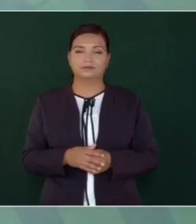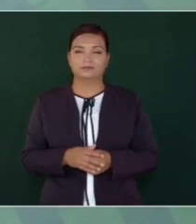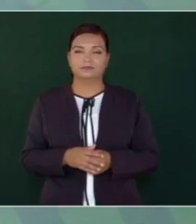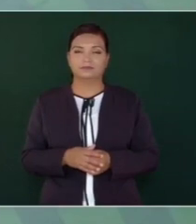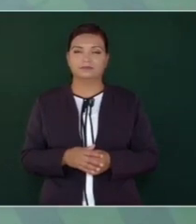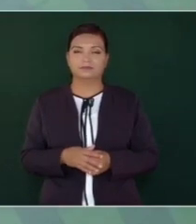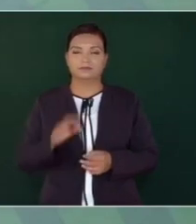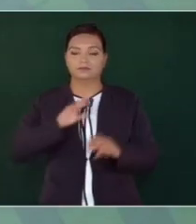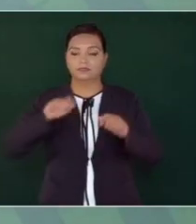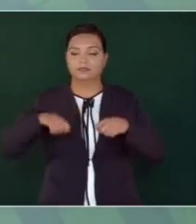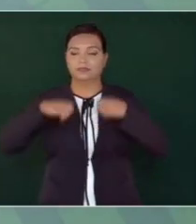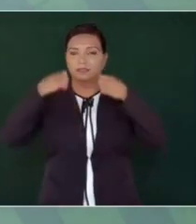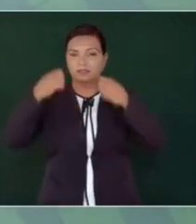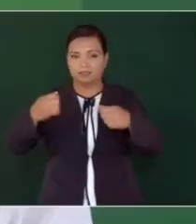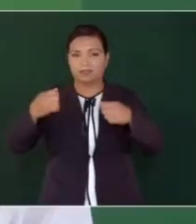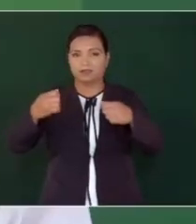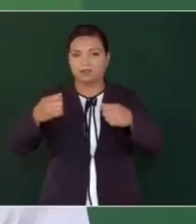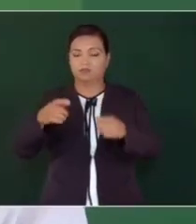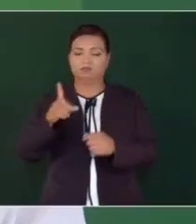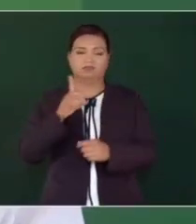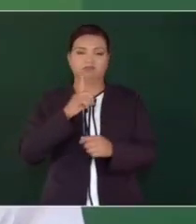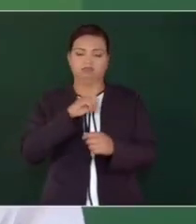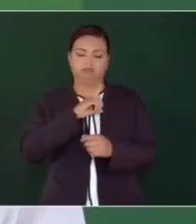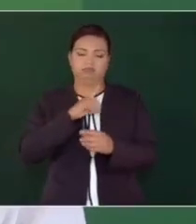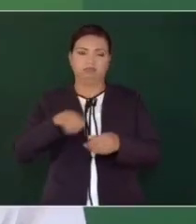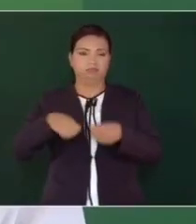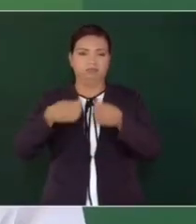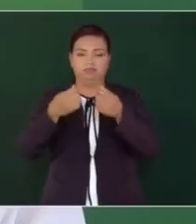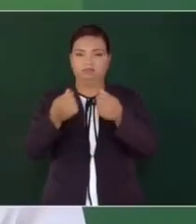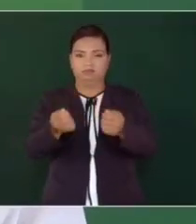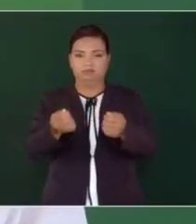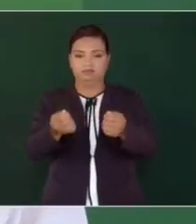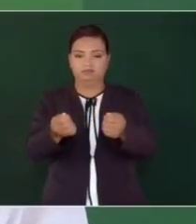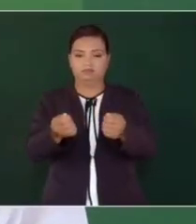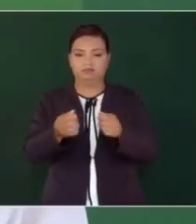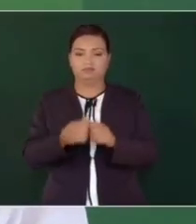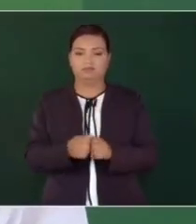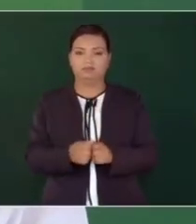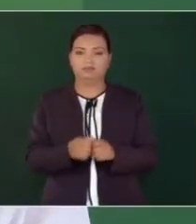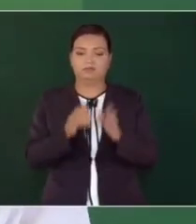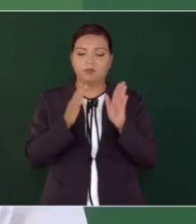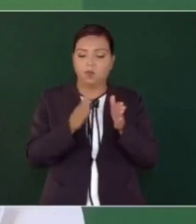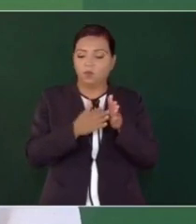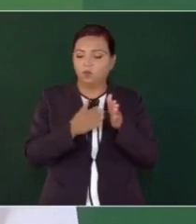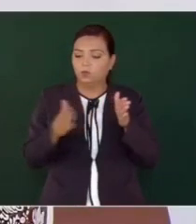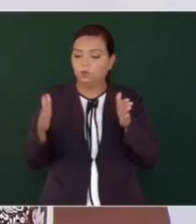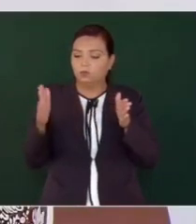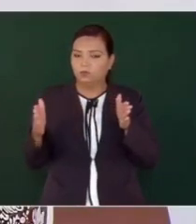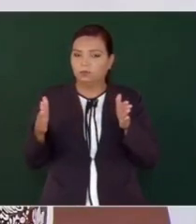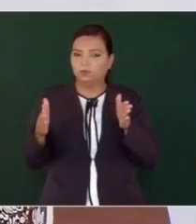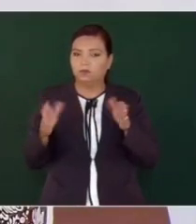Entregar voluntariamente este tramo de concesión,